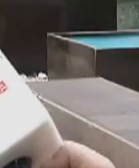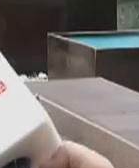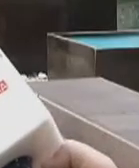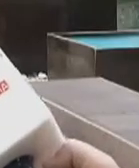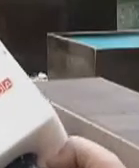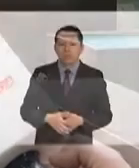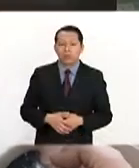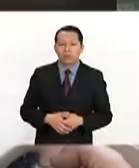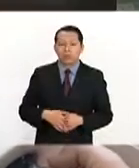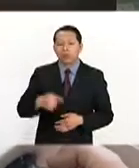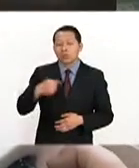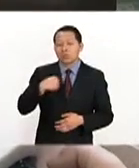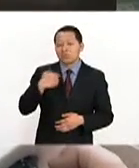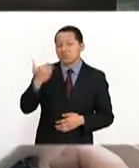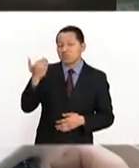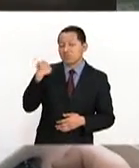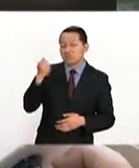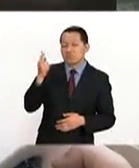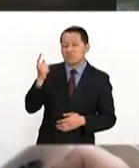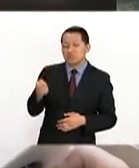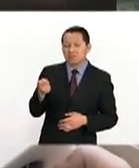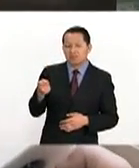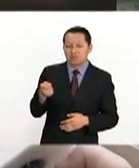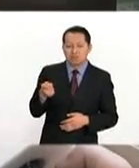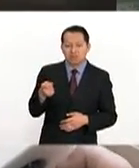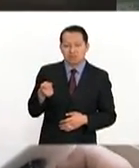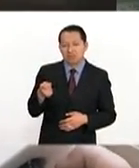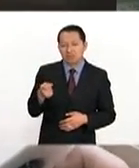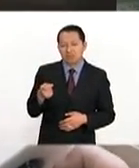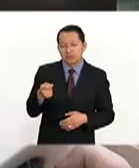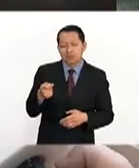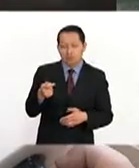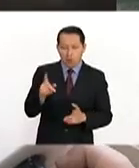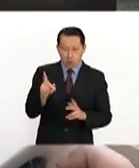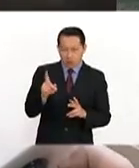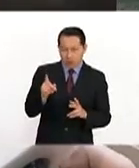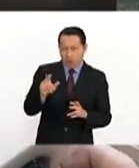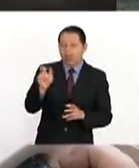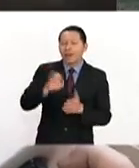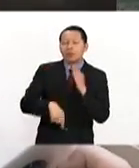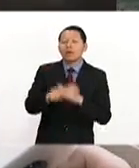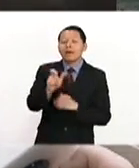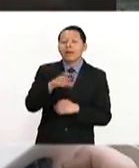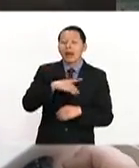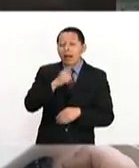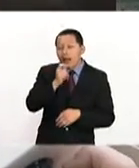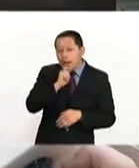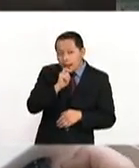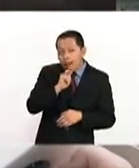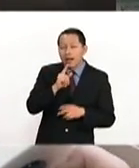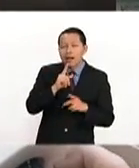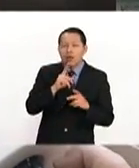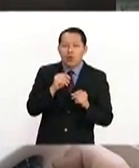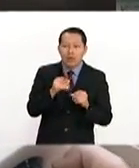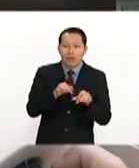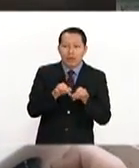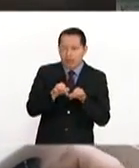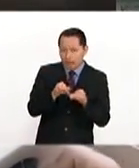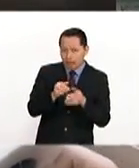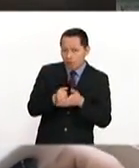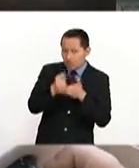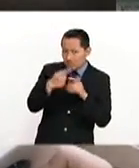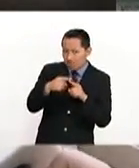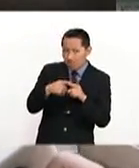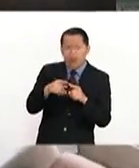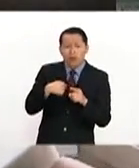Soy contribuyente desde que compro una paleta o cualquier cosa, desde que ayudo en los labores en la casa y todo